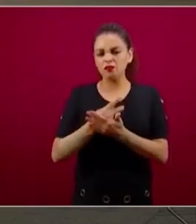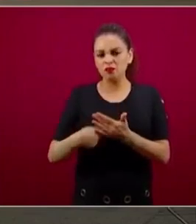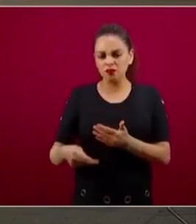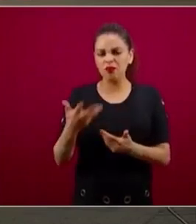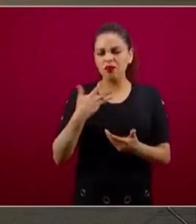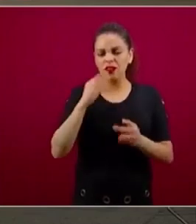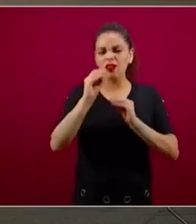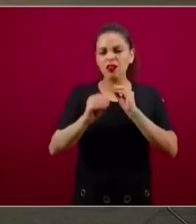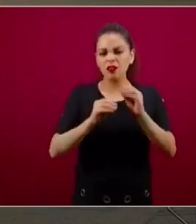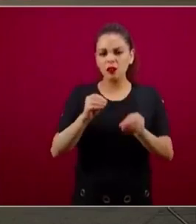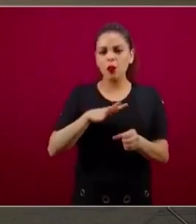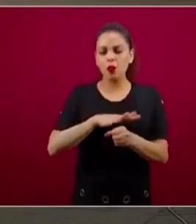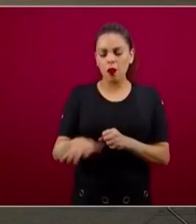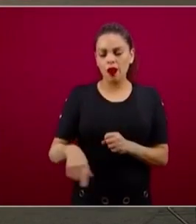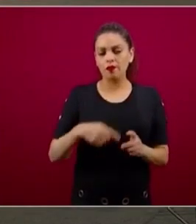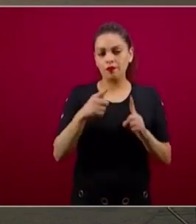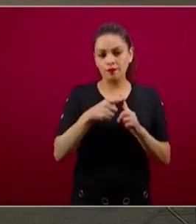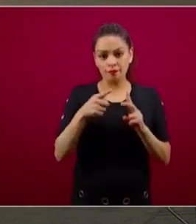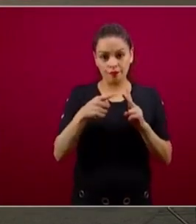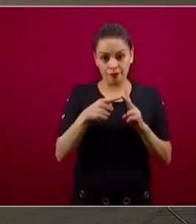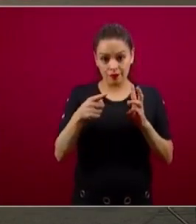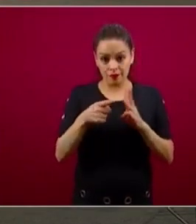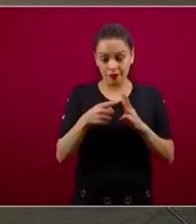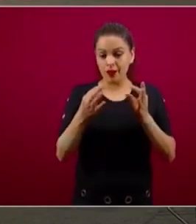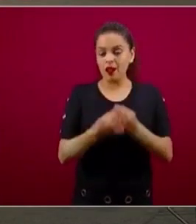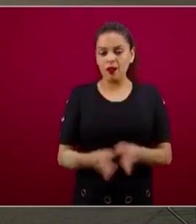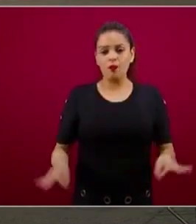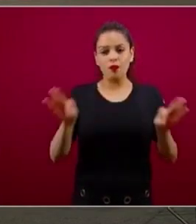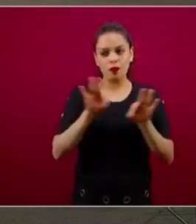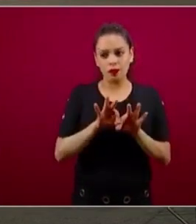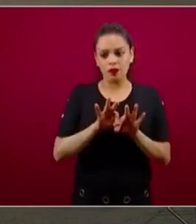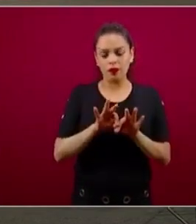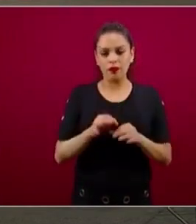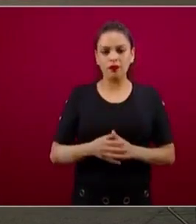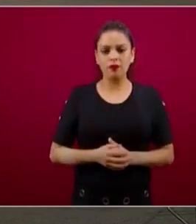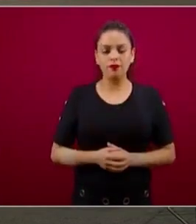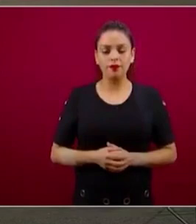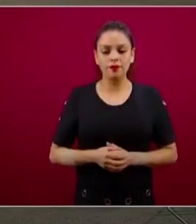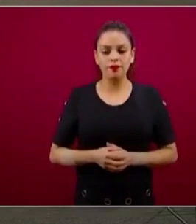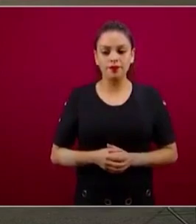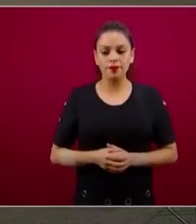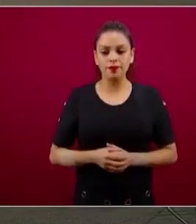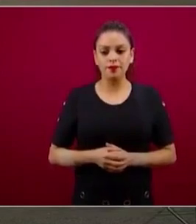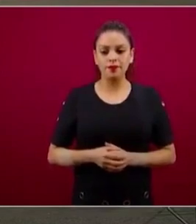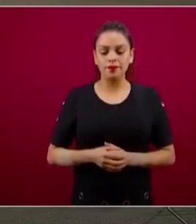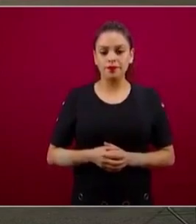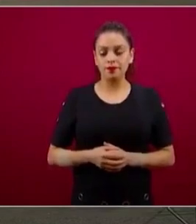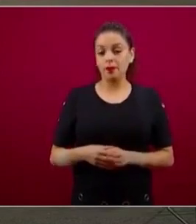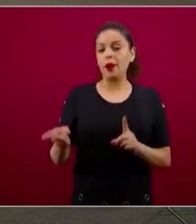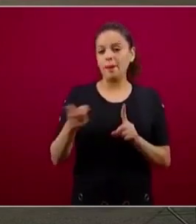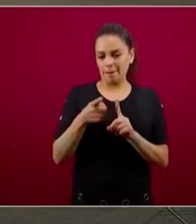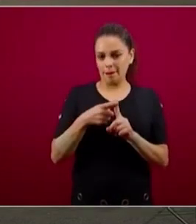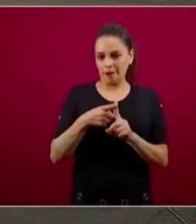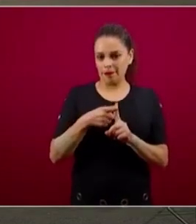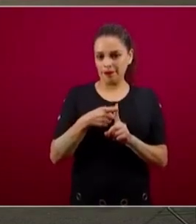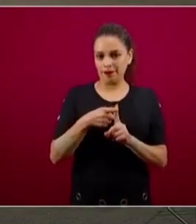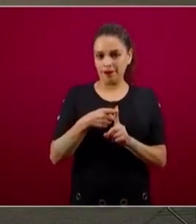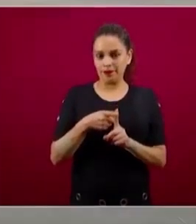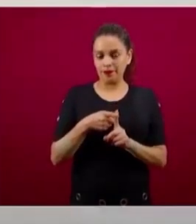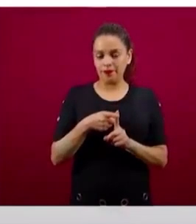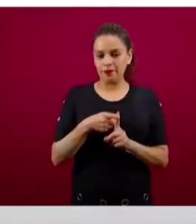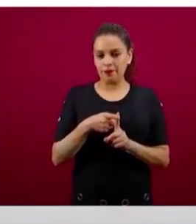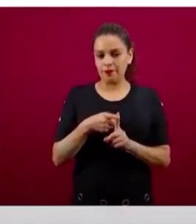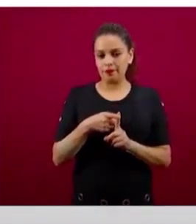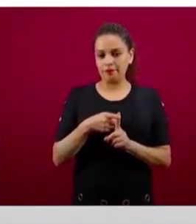Y son tres elementos fundamentales los que ponemos aquí a disposición en esta presentación. El primero, el objetivo es una inversión